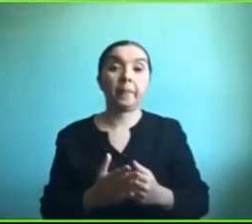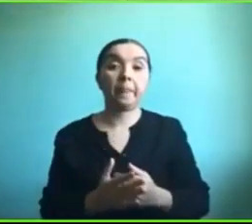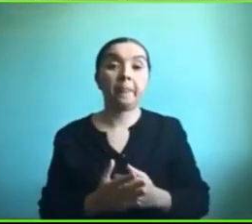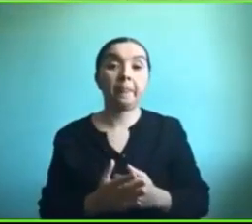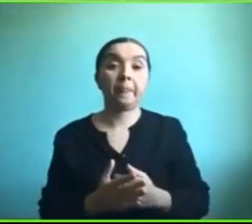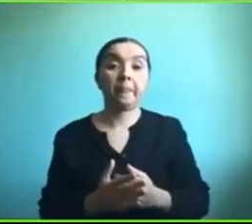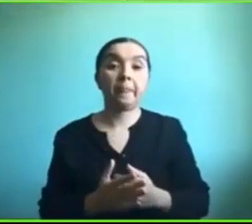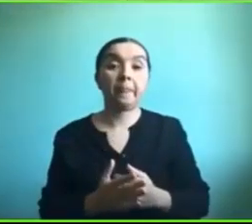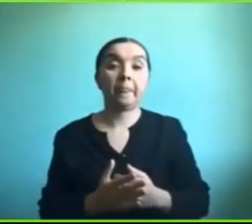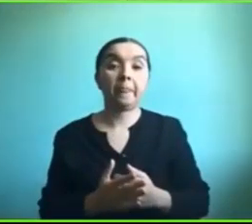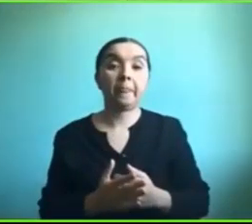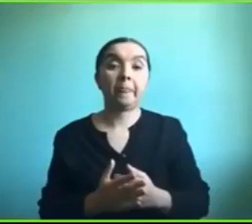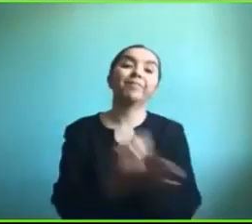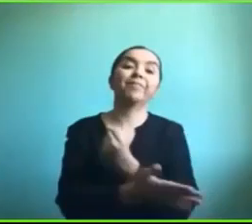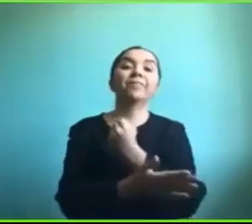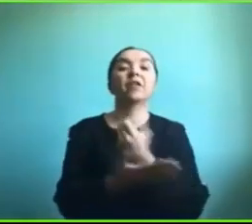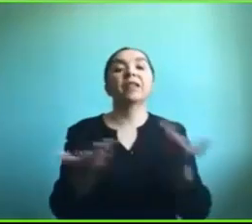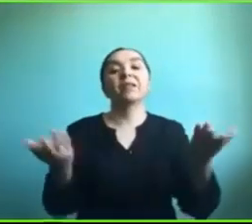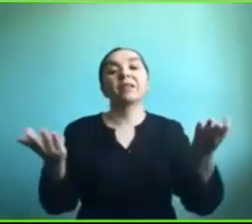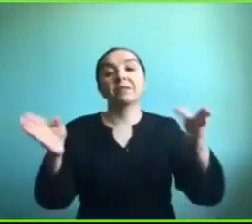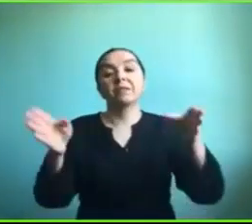hoy se volvió a cerrar la